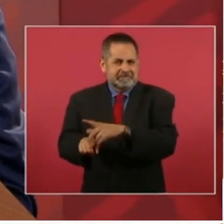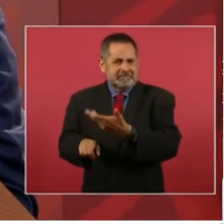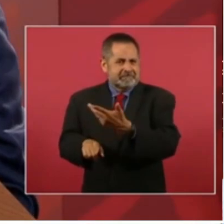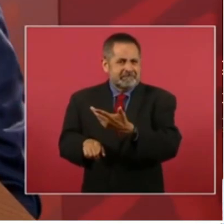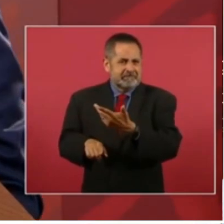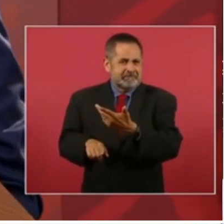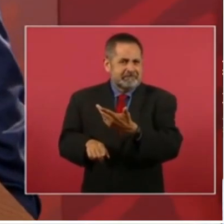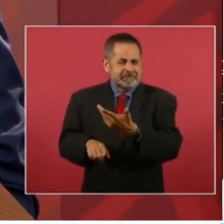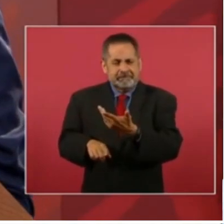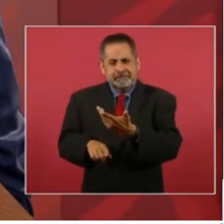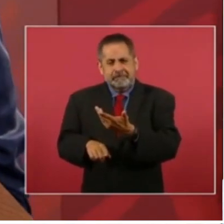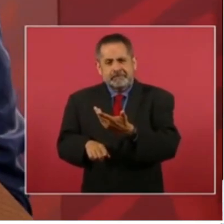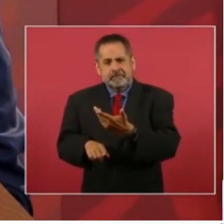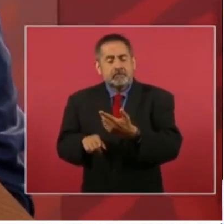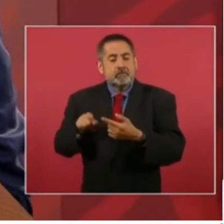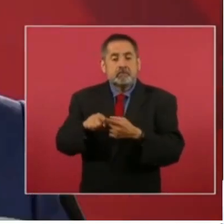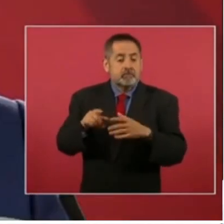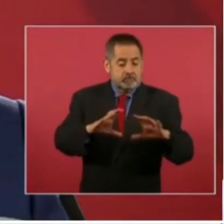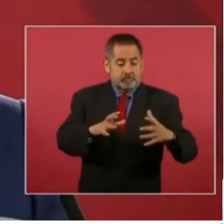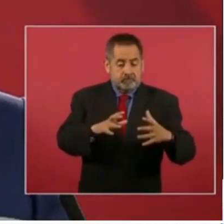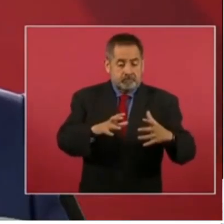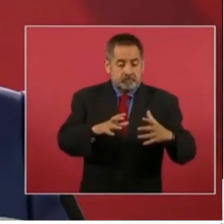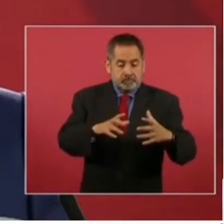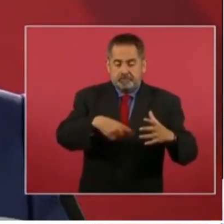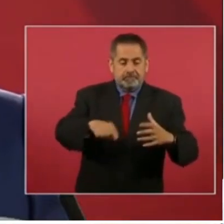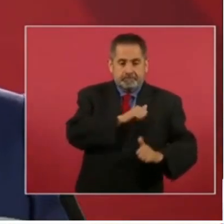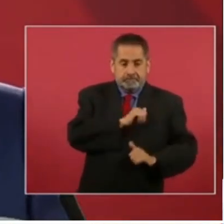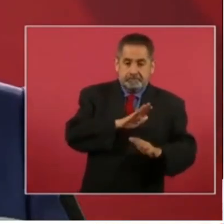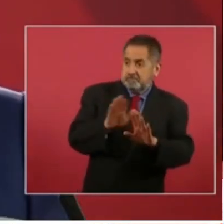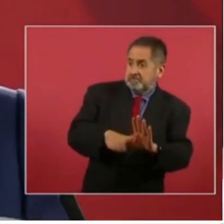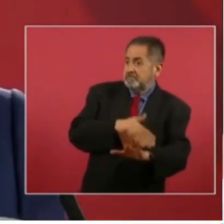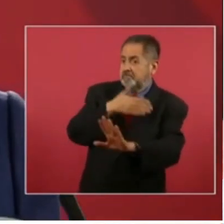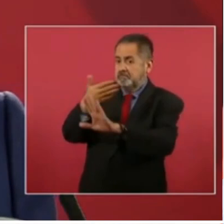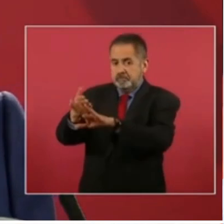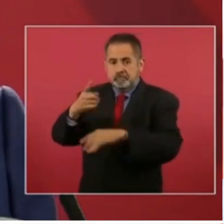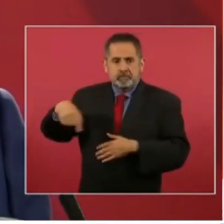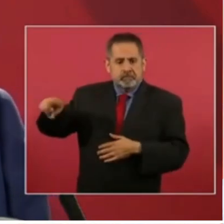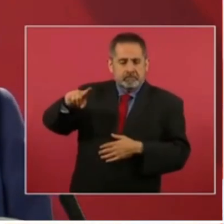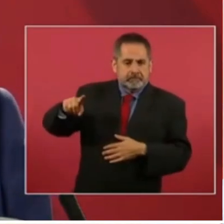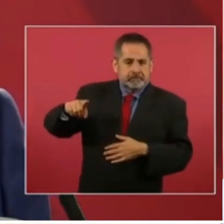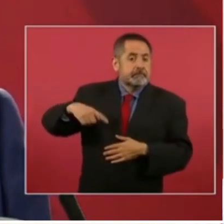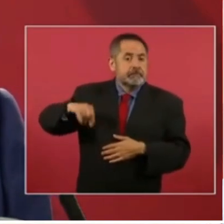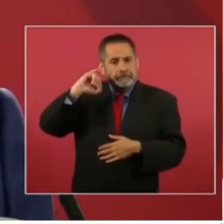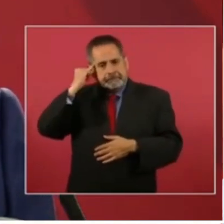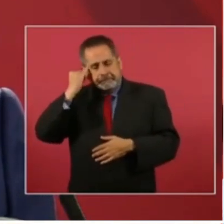cómo da un golpe de estado en Bolivia los indígenas se quedan callados